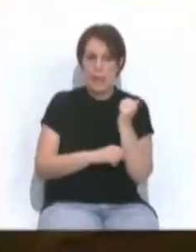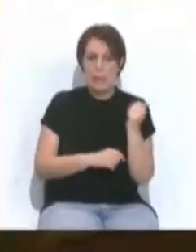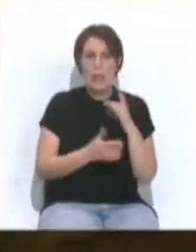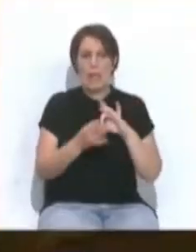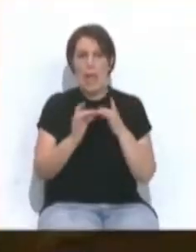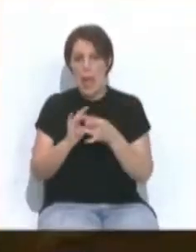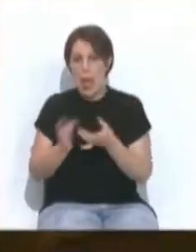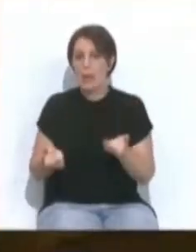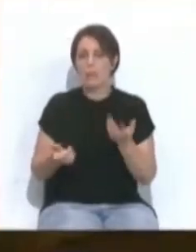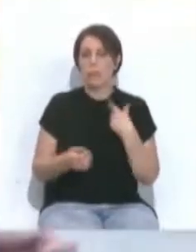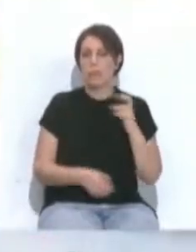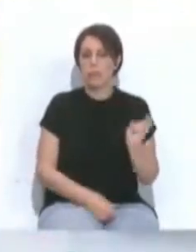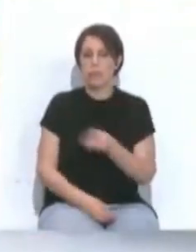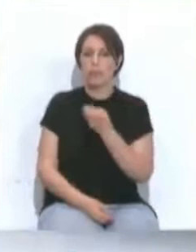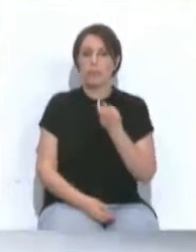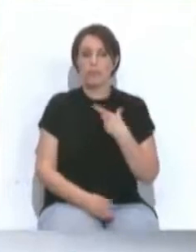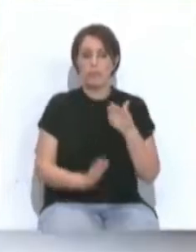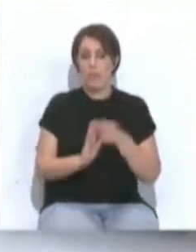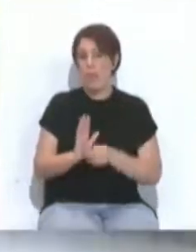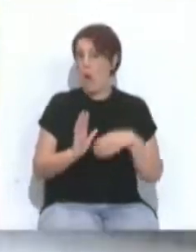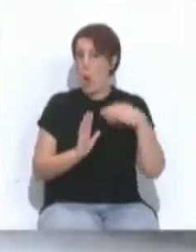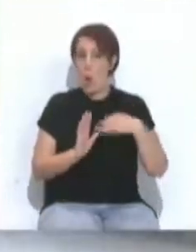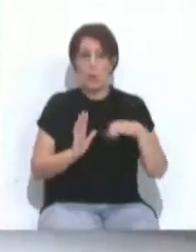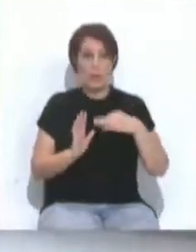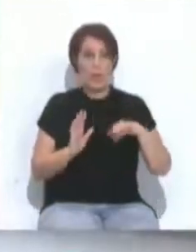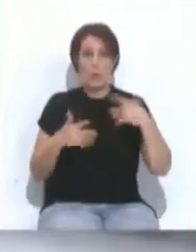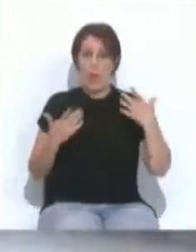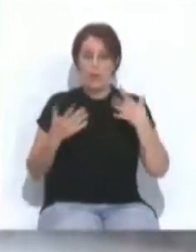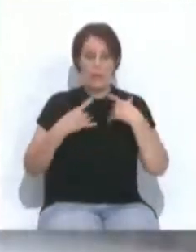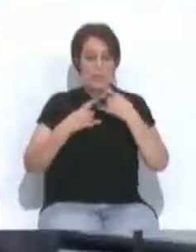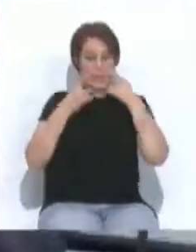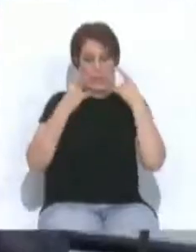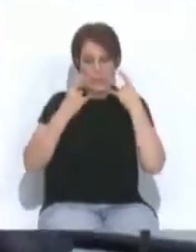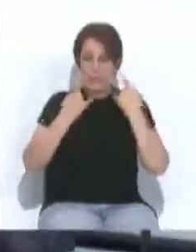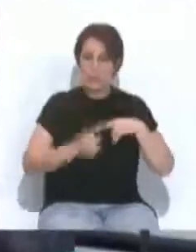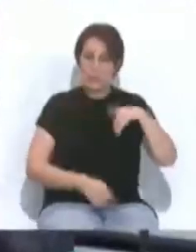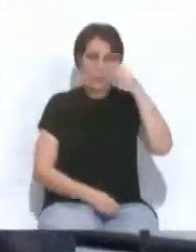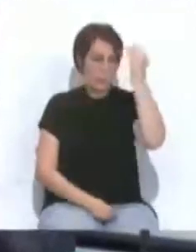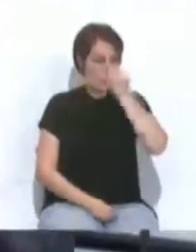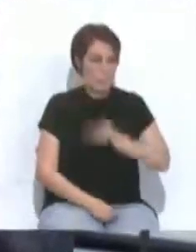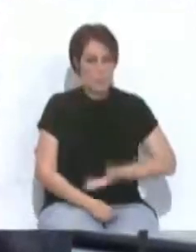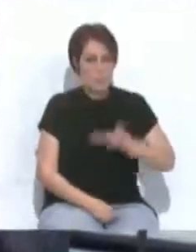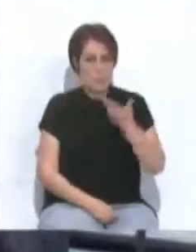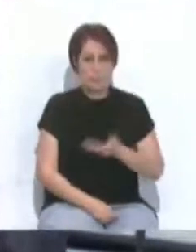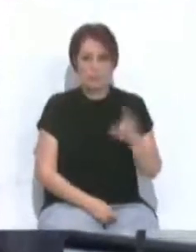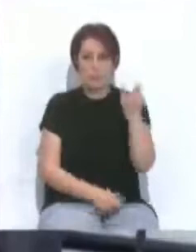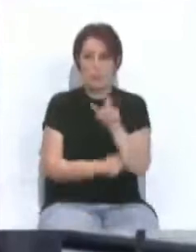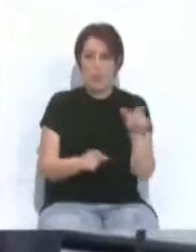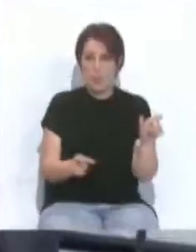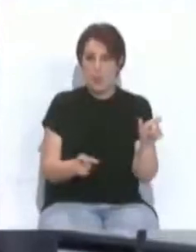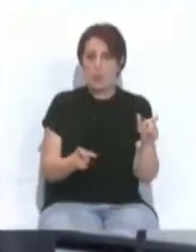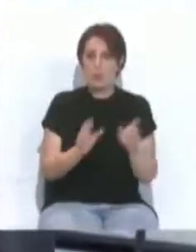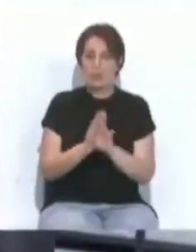ferias, etc. La medida única que sí podemos tener es la mascarilla y creemos que es fundamental que las personas